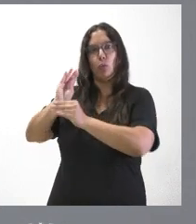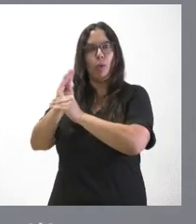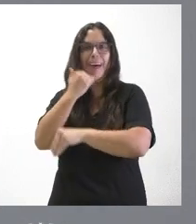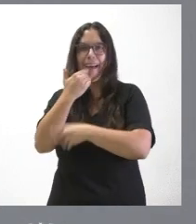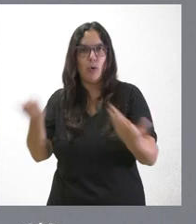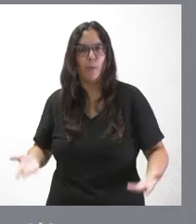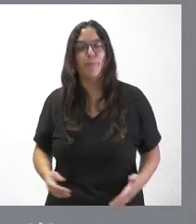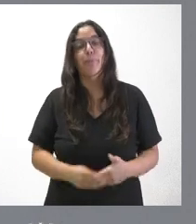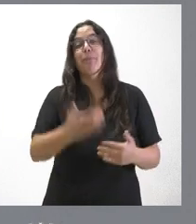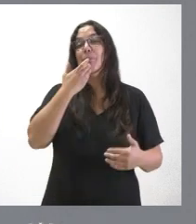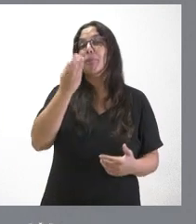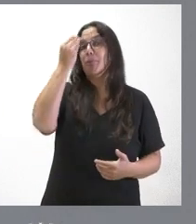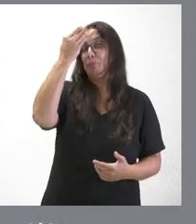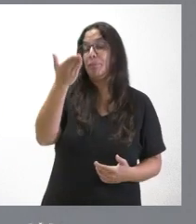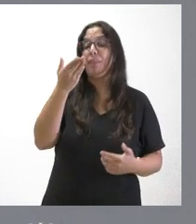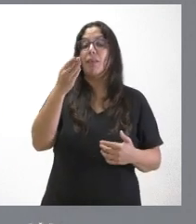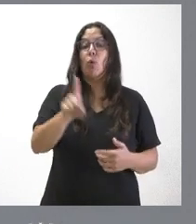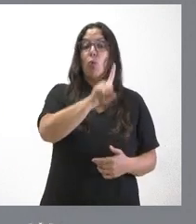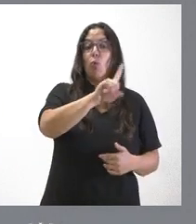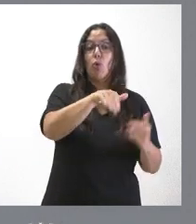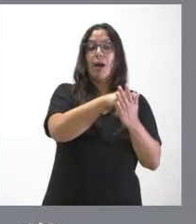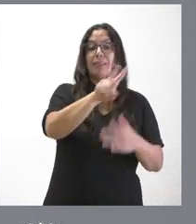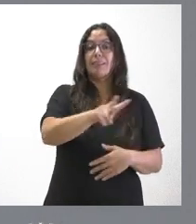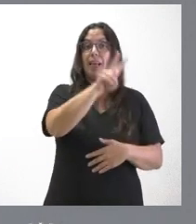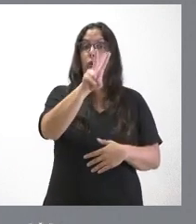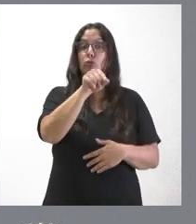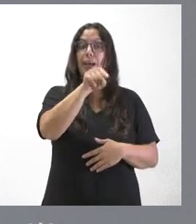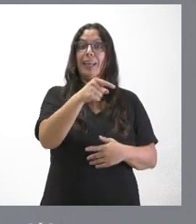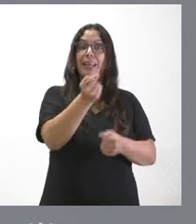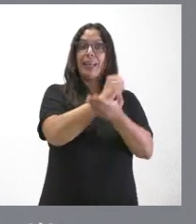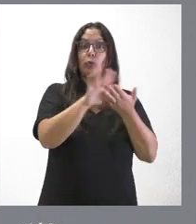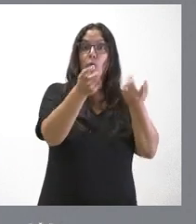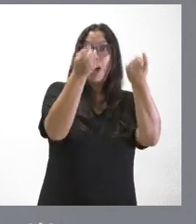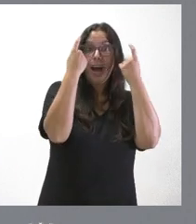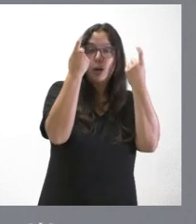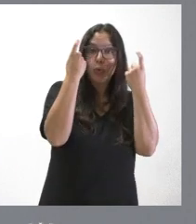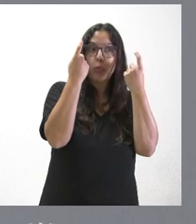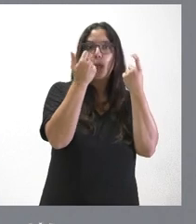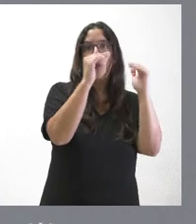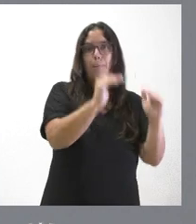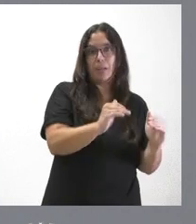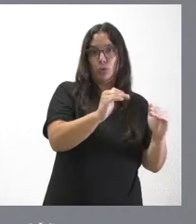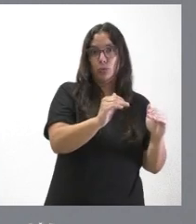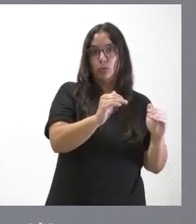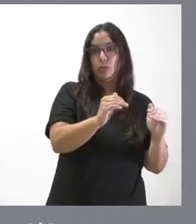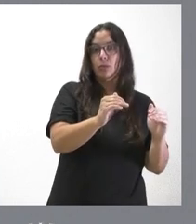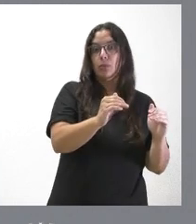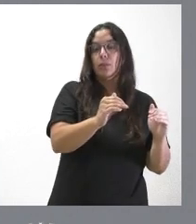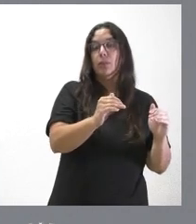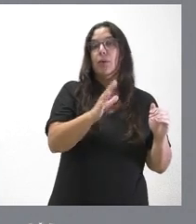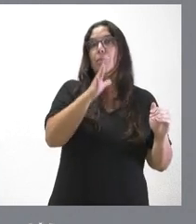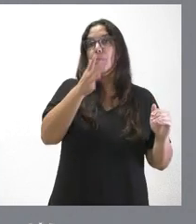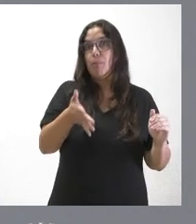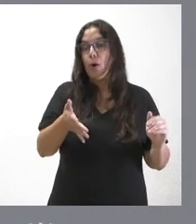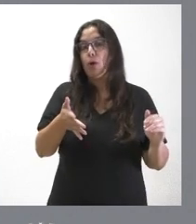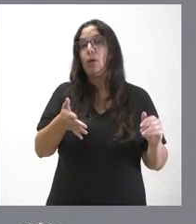en la educación gratuita de uno a dos años el número de alumnos es algo inferior que en el dos a tres años. ¿Qué quiere decir eso? Que los padres, las madres, que son los